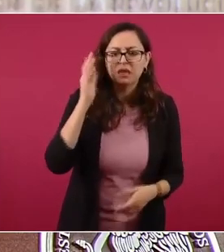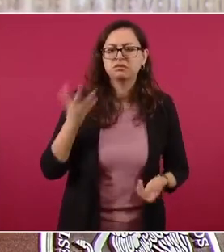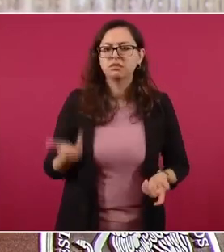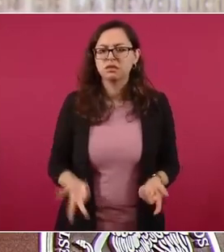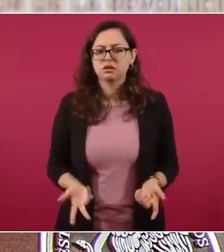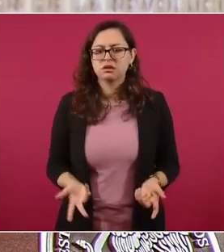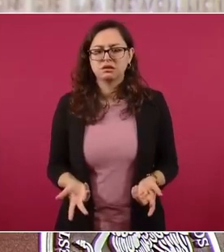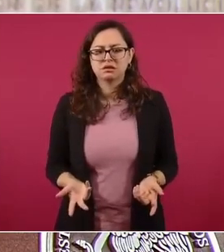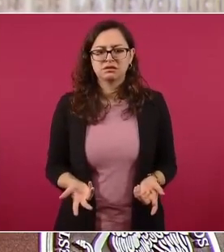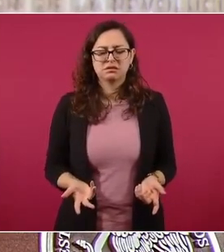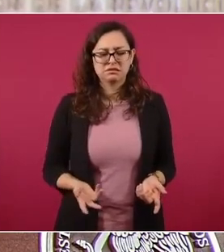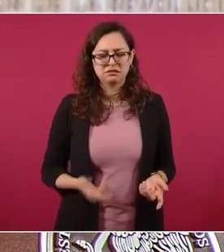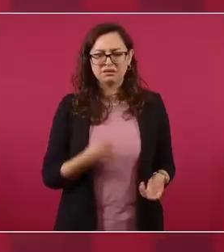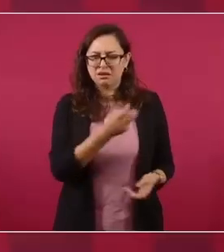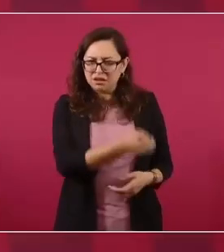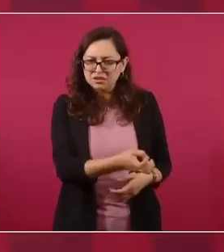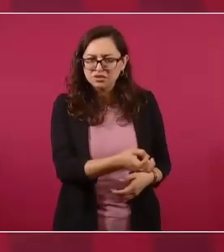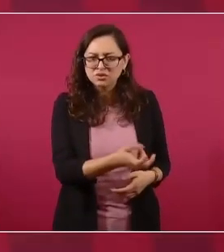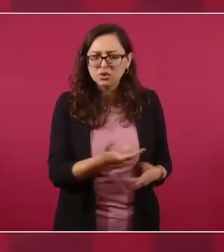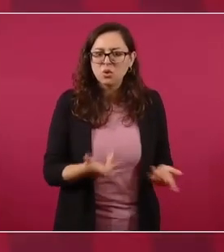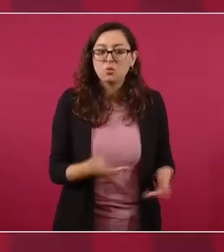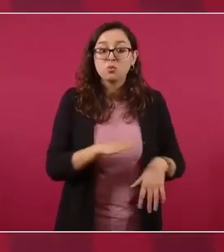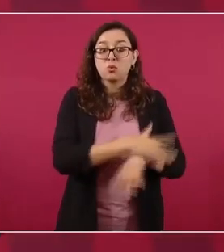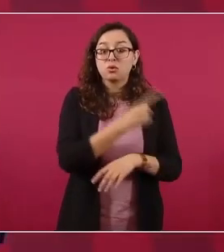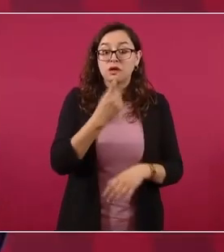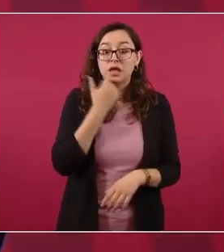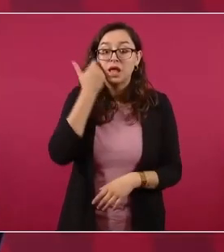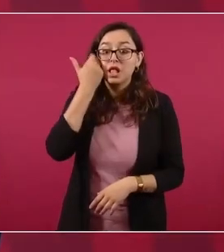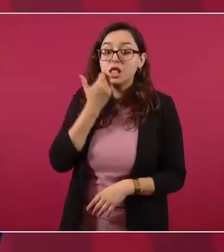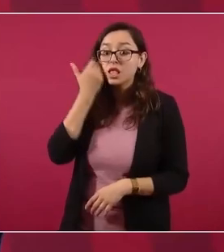porque es el más servicial.